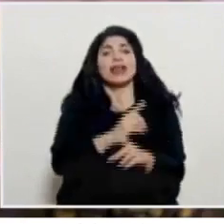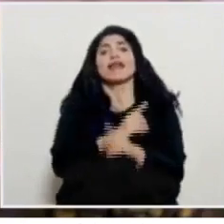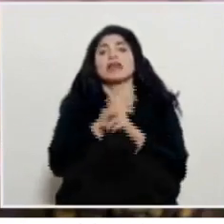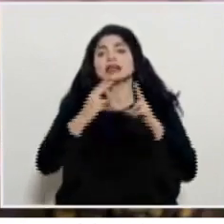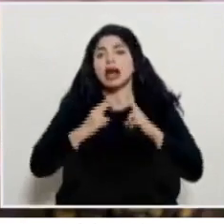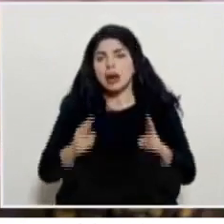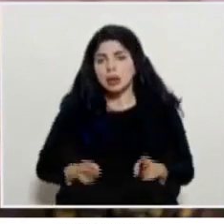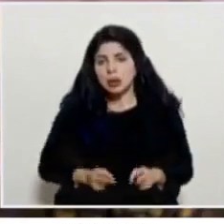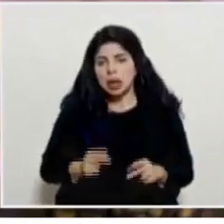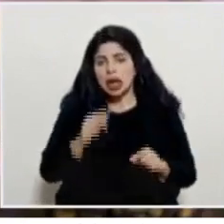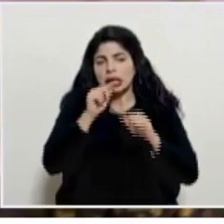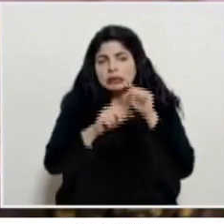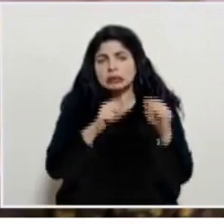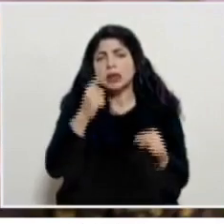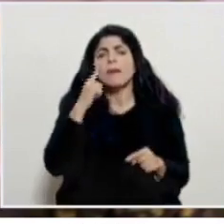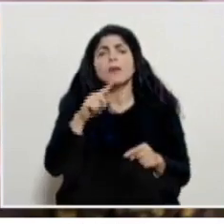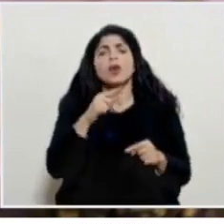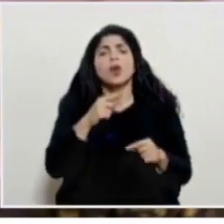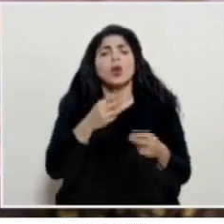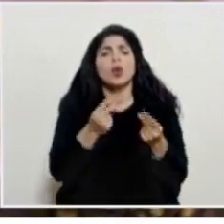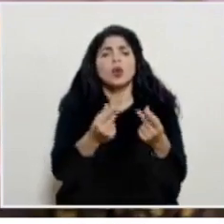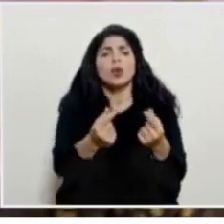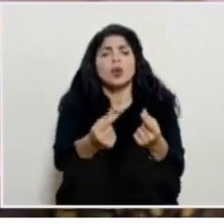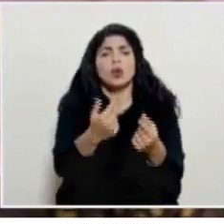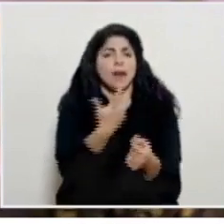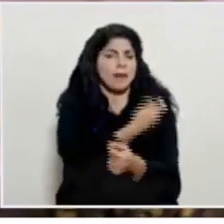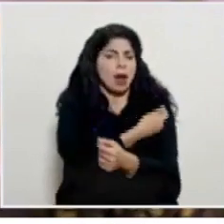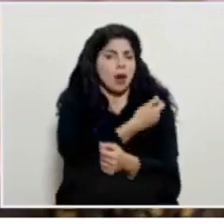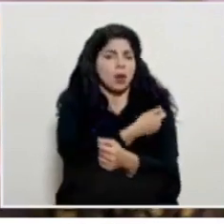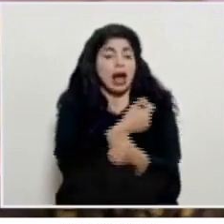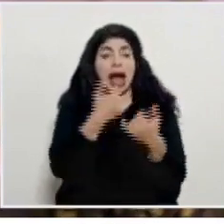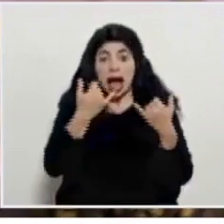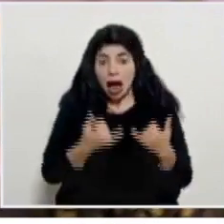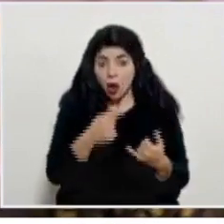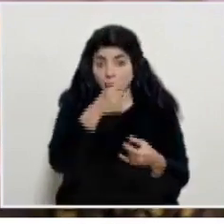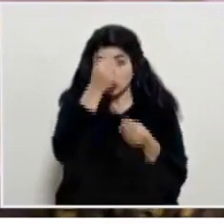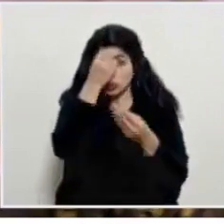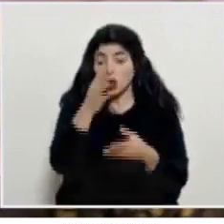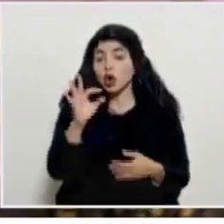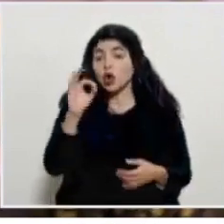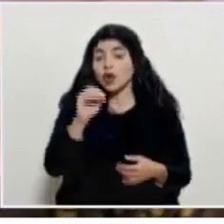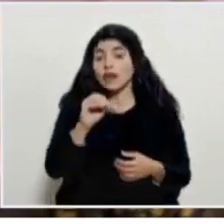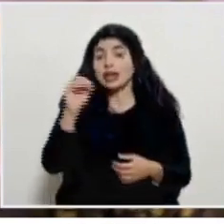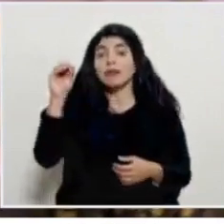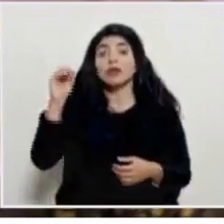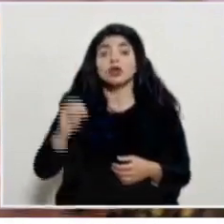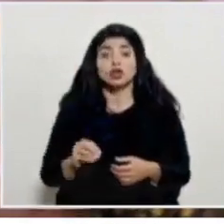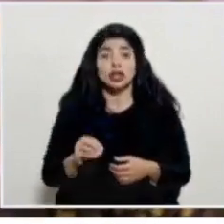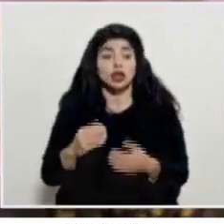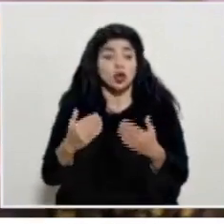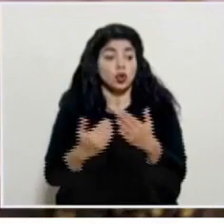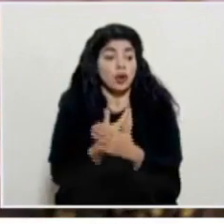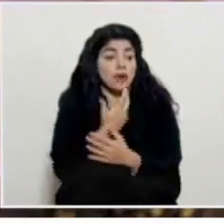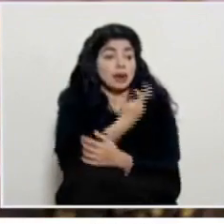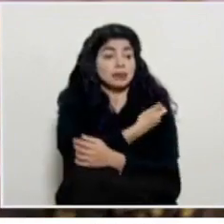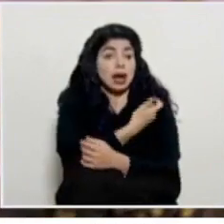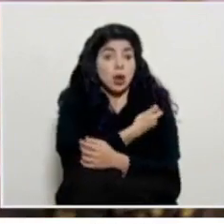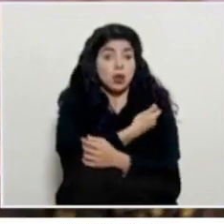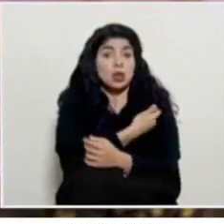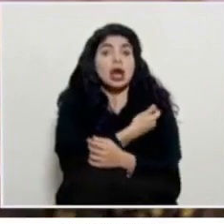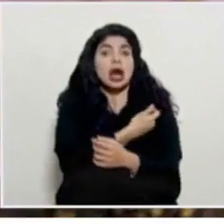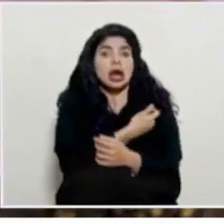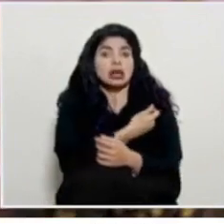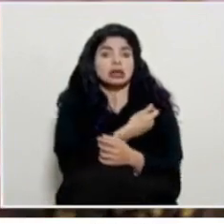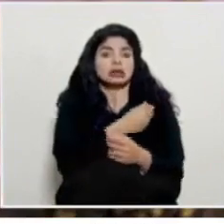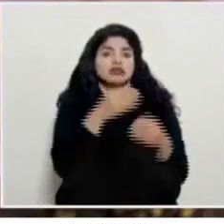en cuanto al ritmo de la vacunación hoy ustedes están anunciando que el 90% de las nuevas dosis va a ser